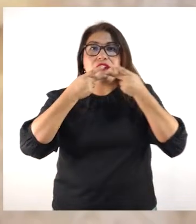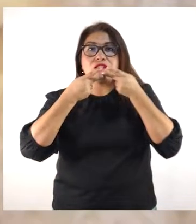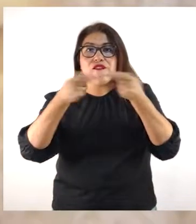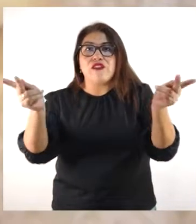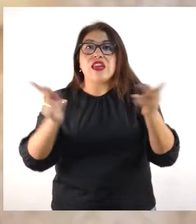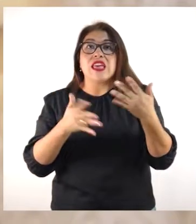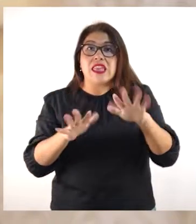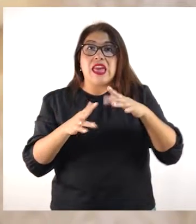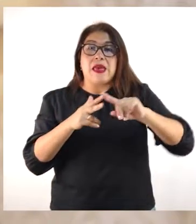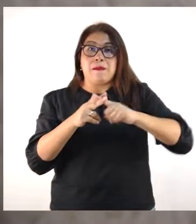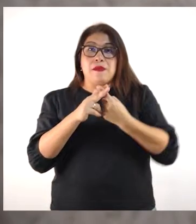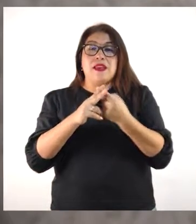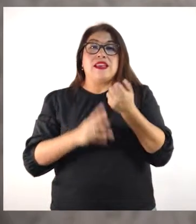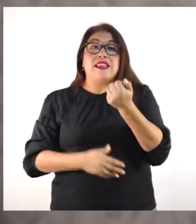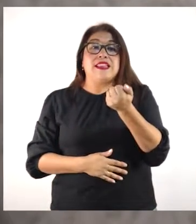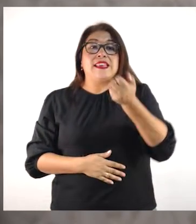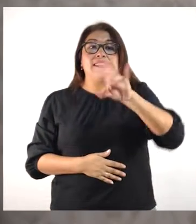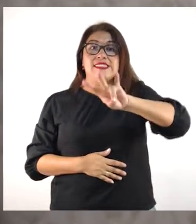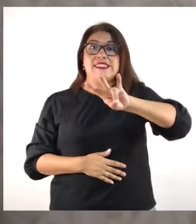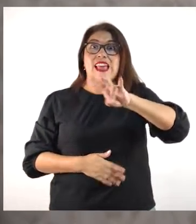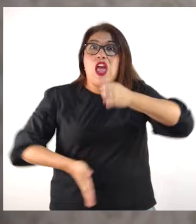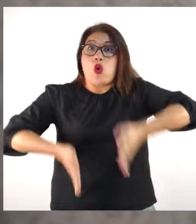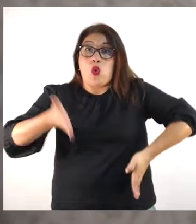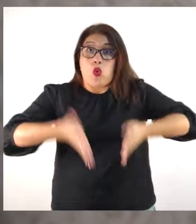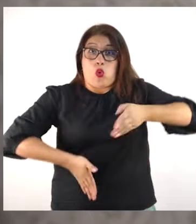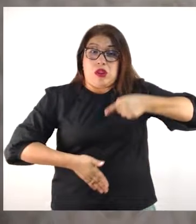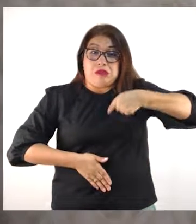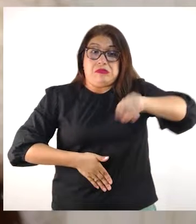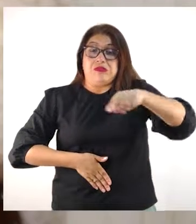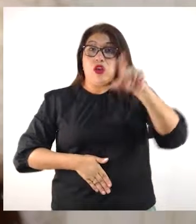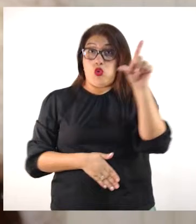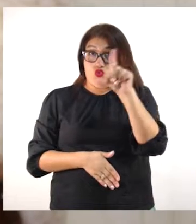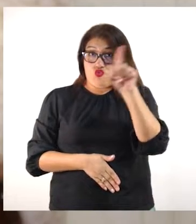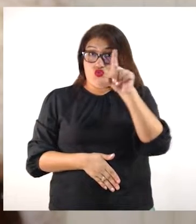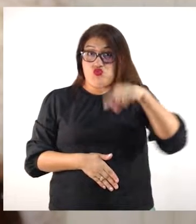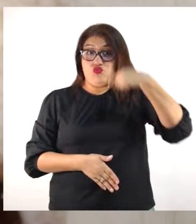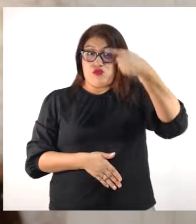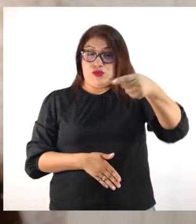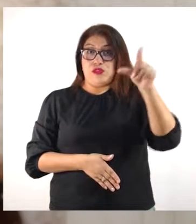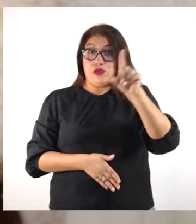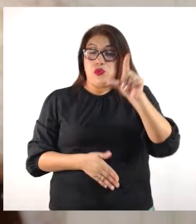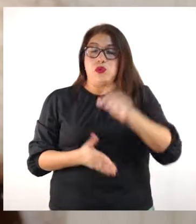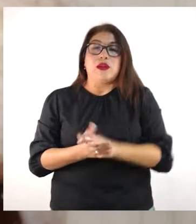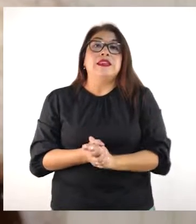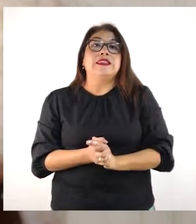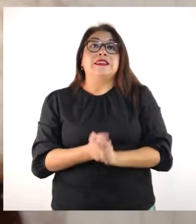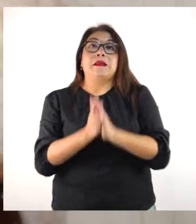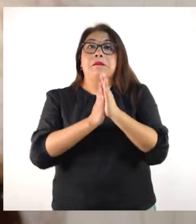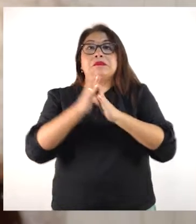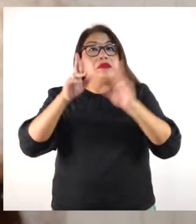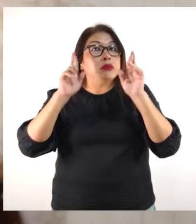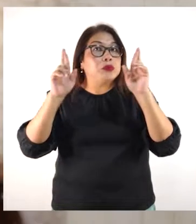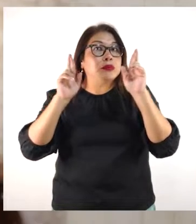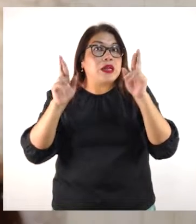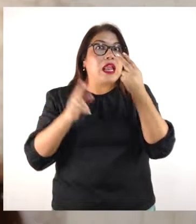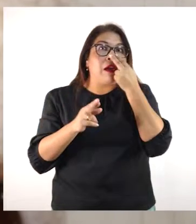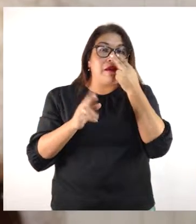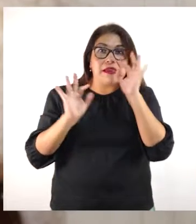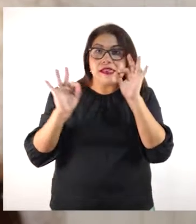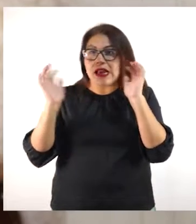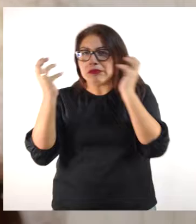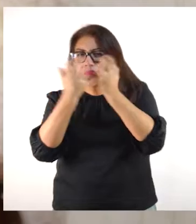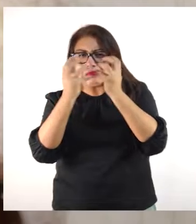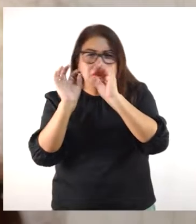17 de julio. El próximo lunes, nada próximo lunes, esperemos ya tener todo adecuado.